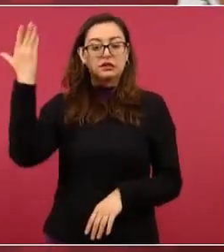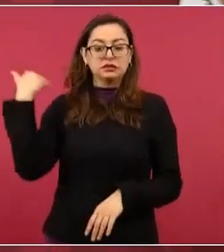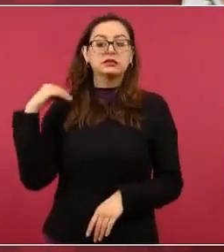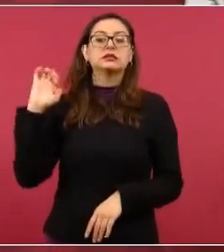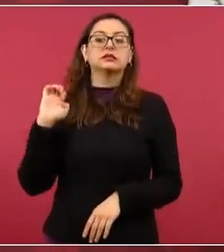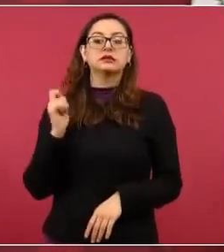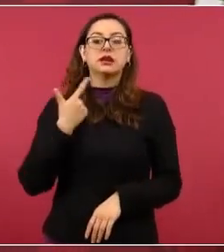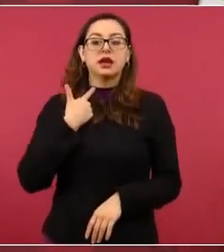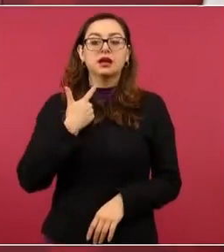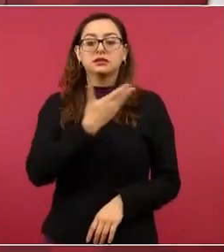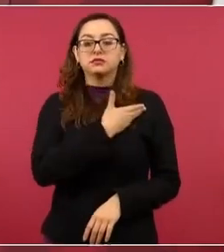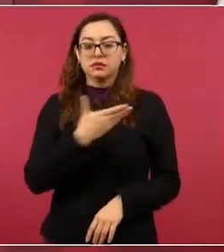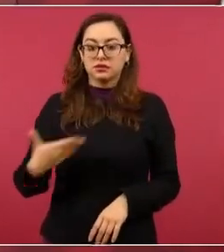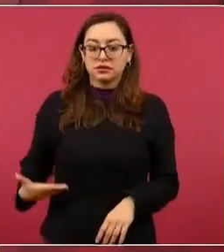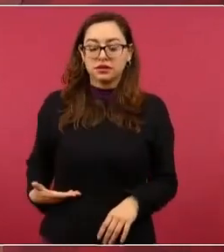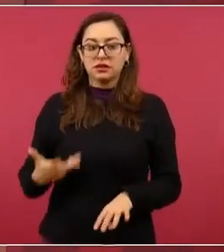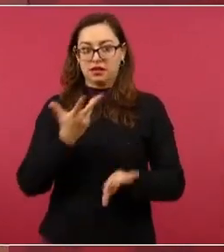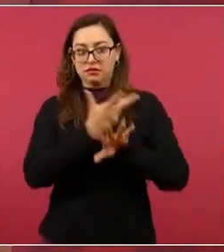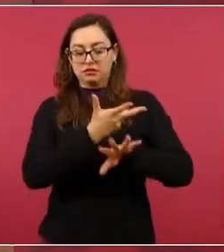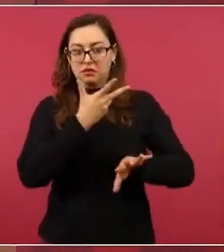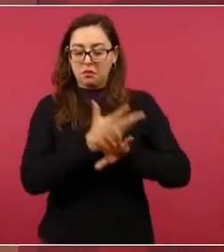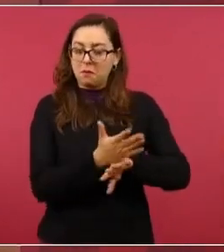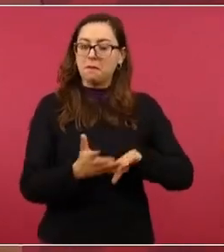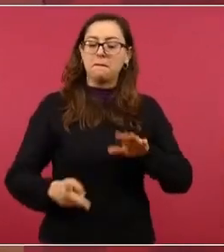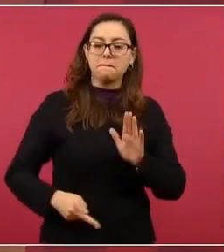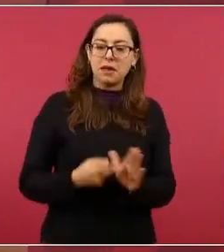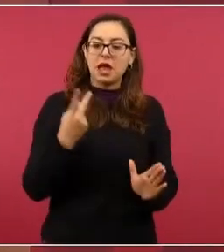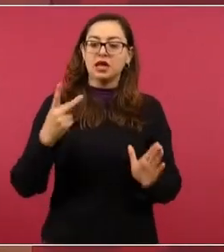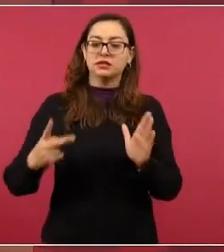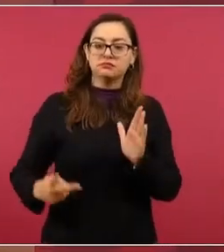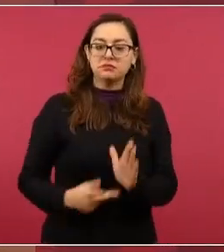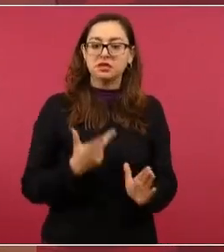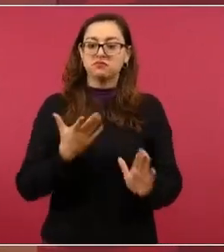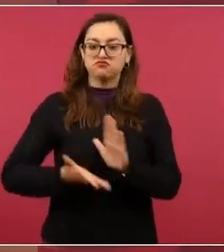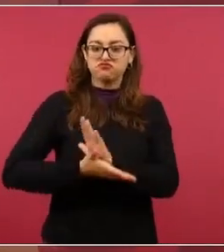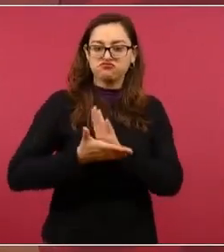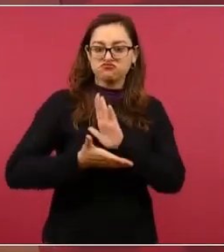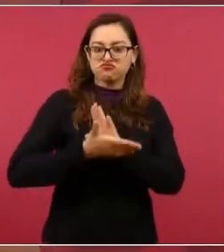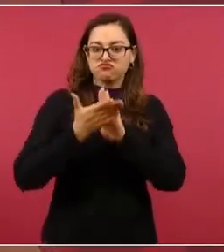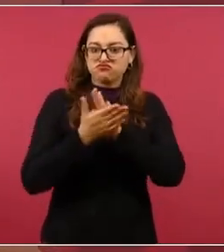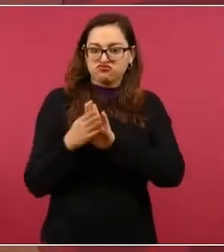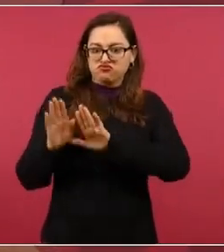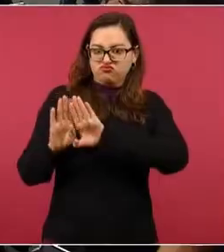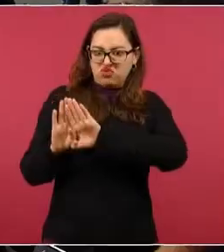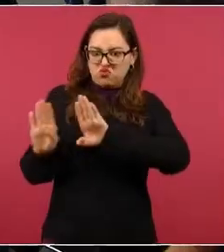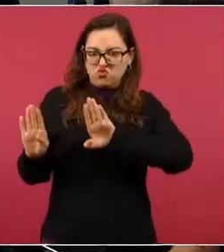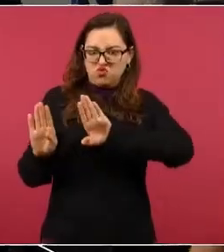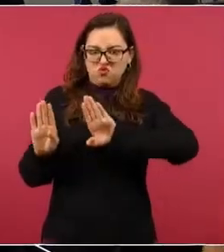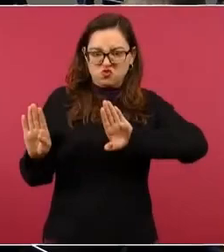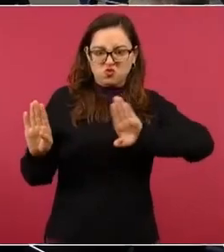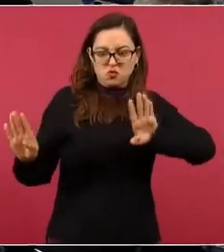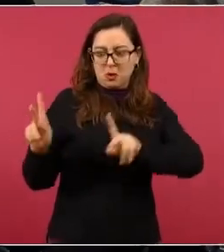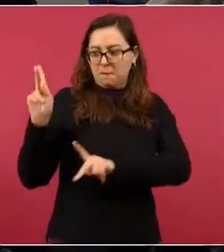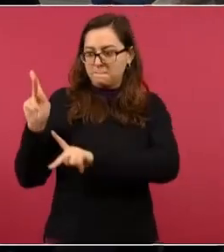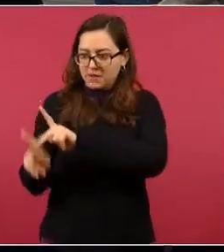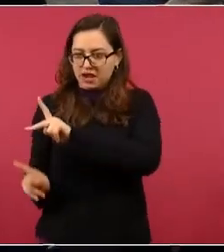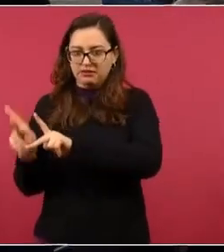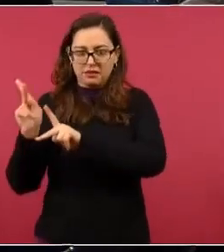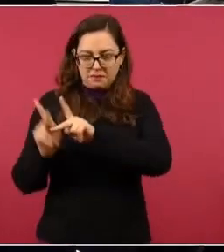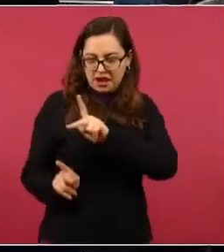se dedicaban a construir tramos desde el final